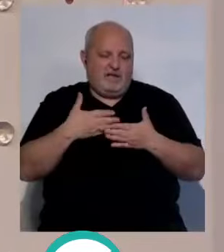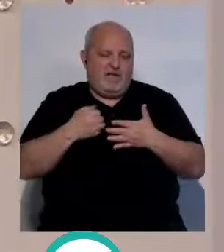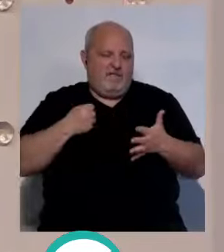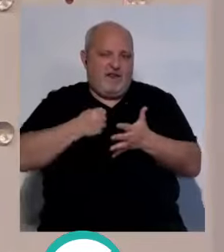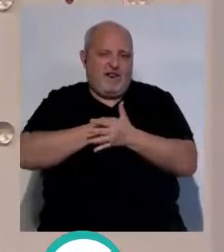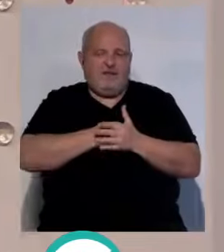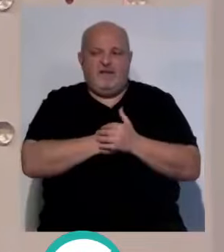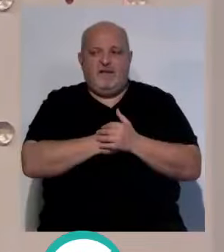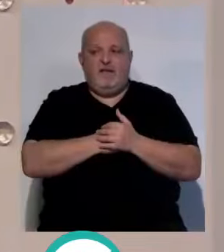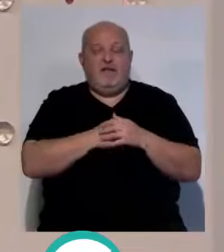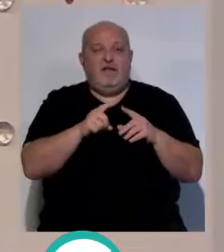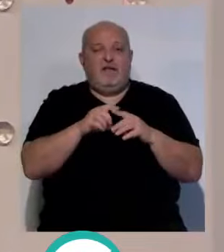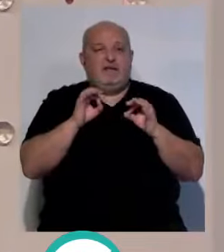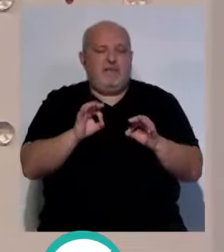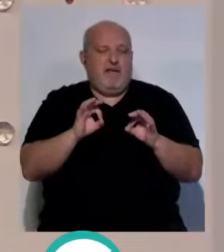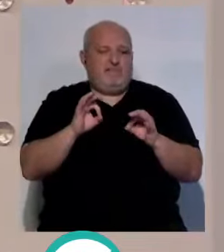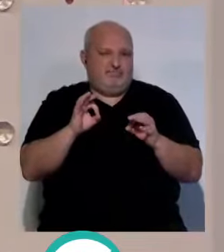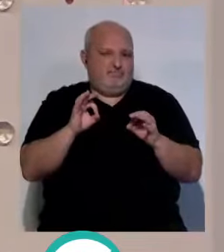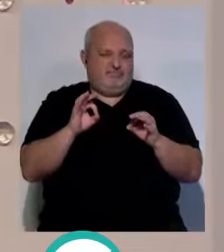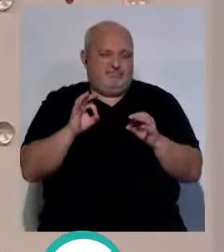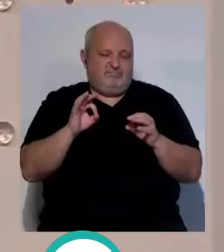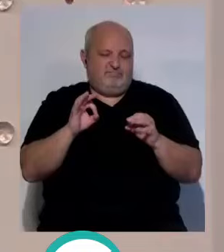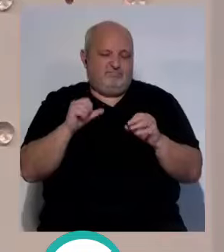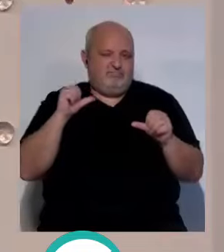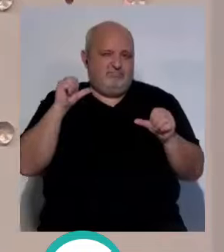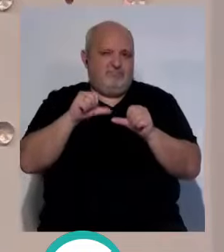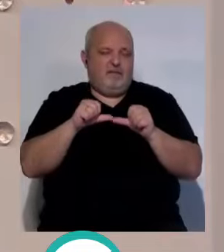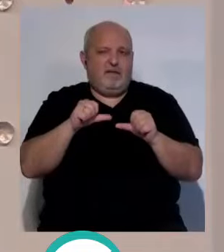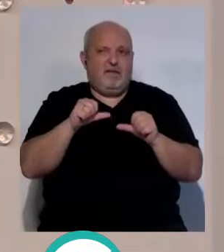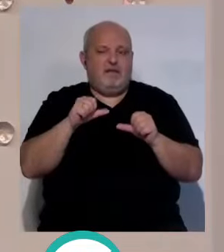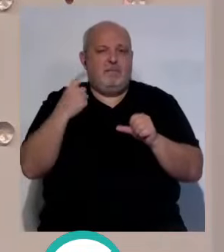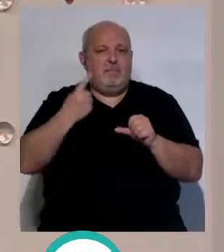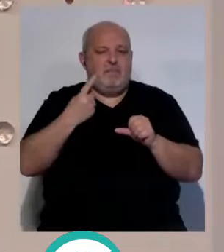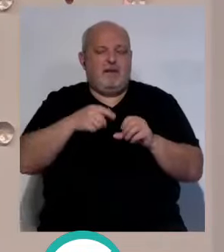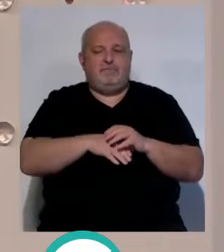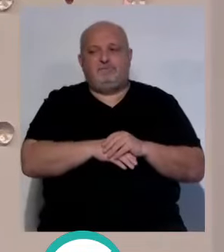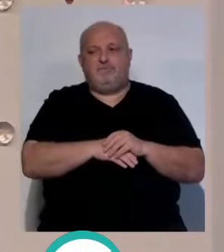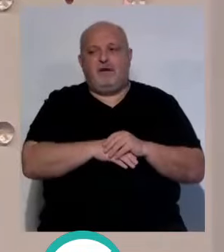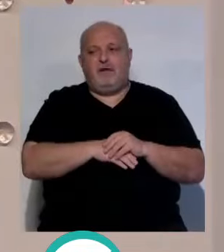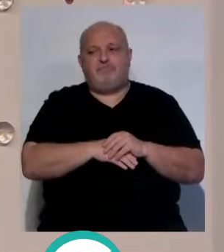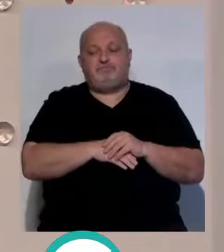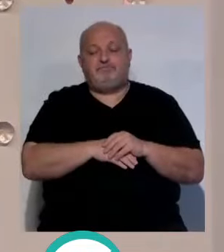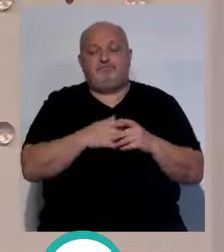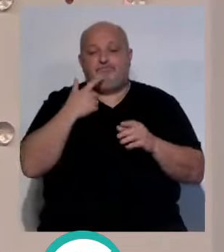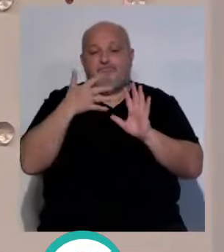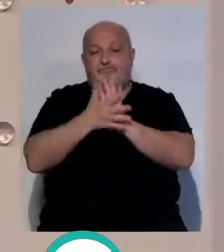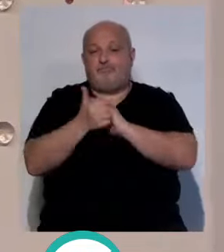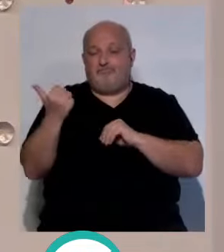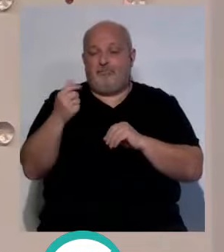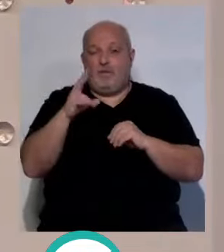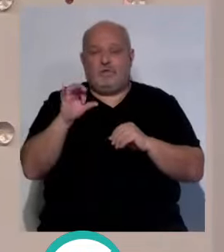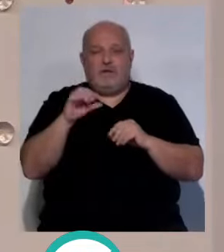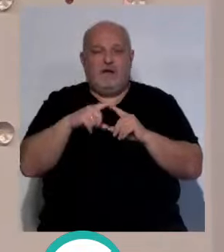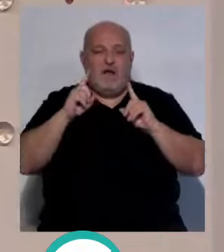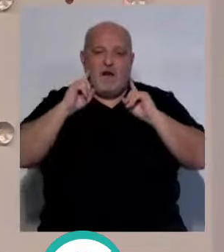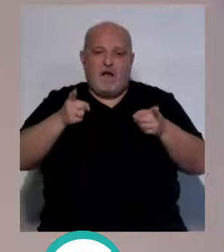y creo que siempre ha sido así... ...en nuestra oportunidad de estar en primera división. Como dice Luis, hay que apostar ahora,